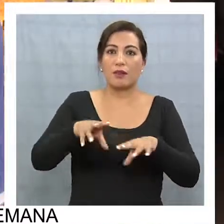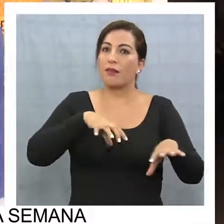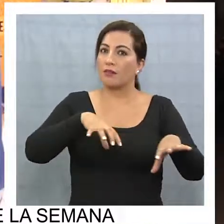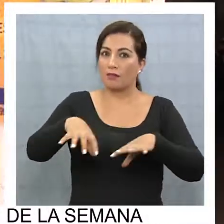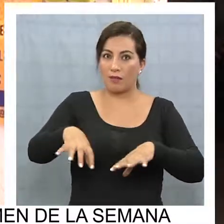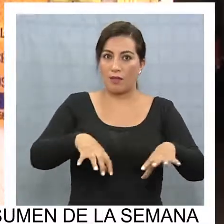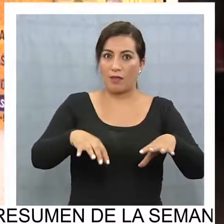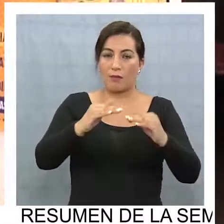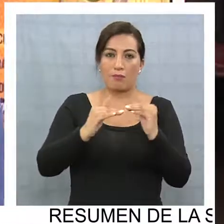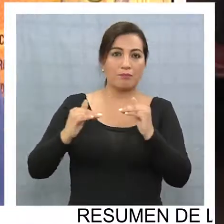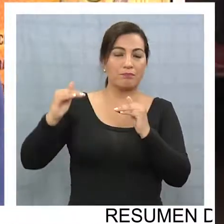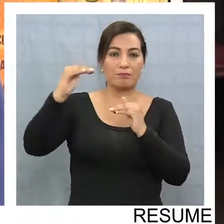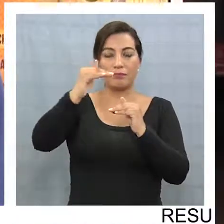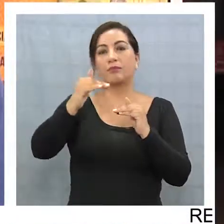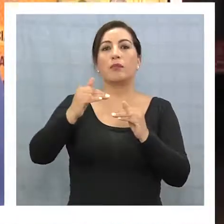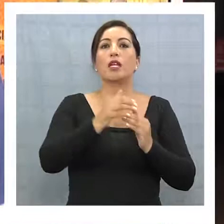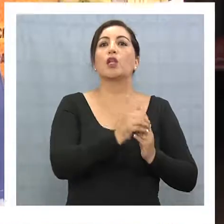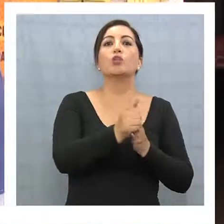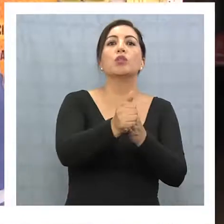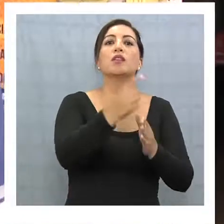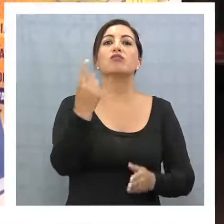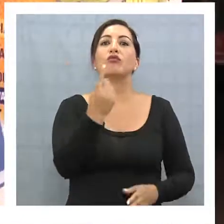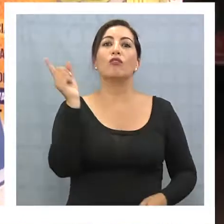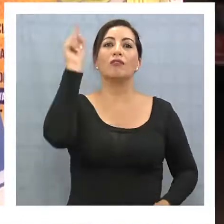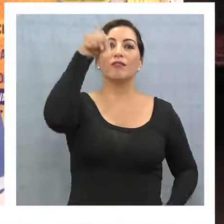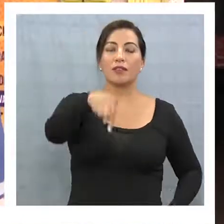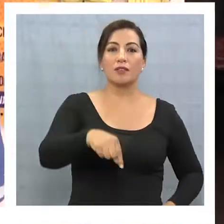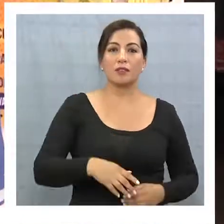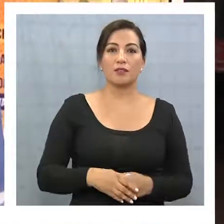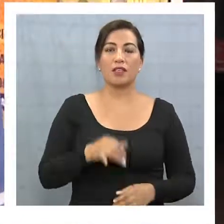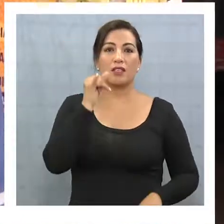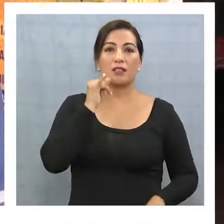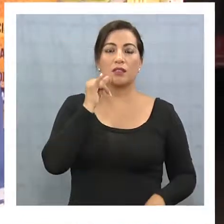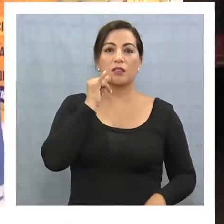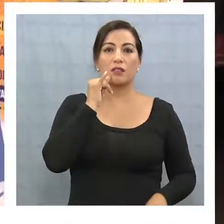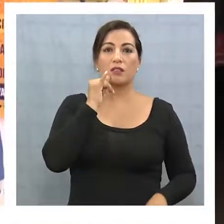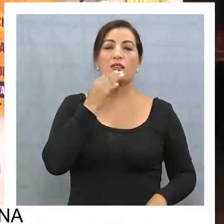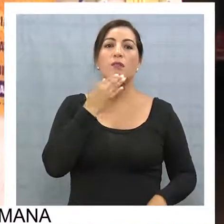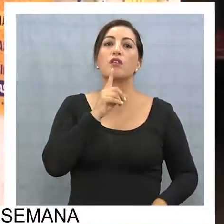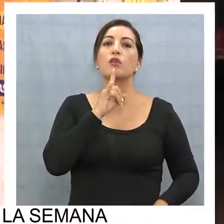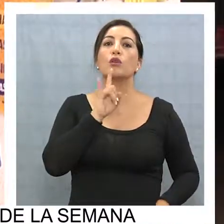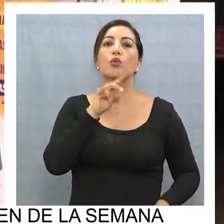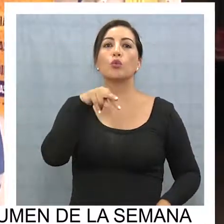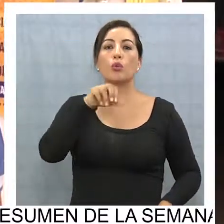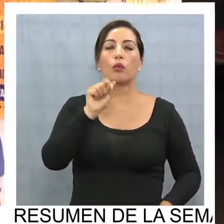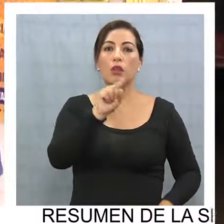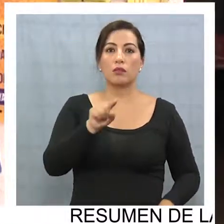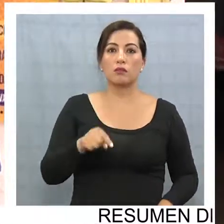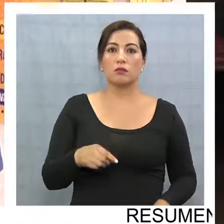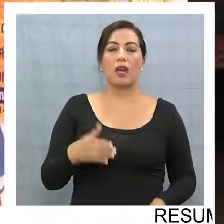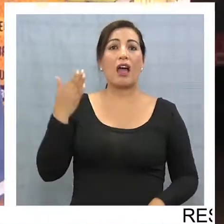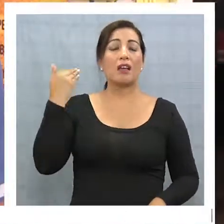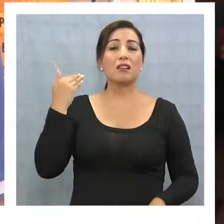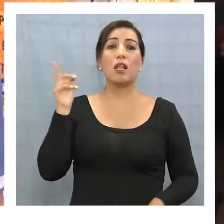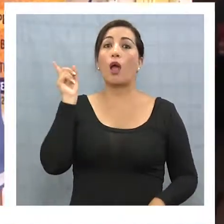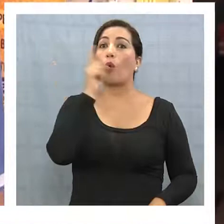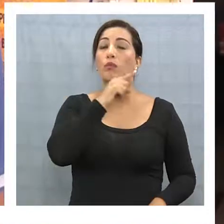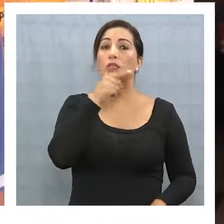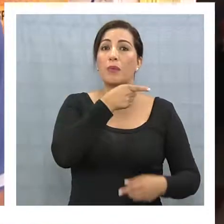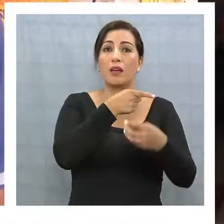naturaleza para ser turistas por sí solos. Acá en Iquique el Fiscal de Turismo y Estudiantina lo han corrido, antes de la traducción de semana,